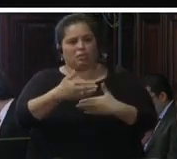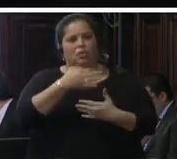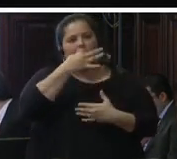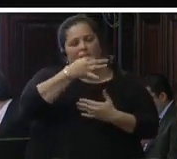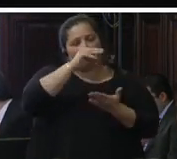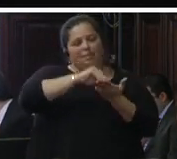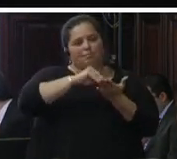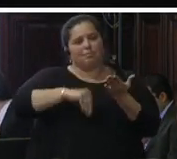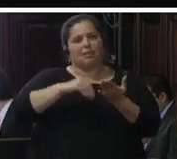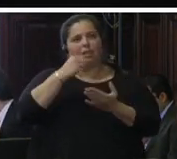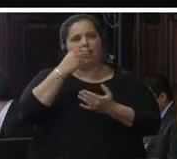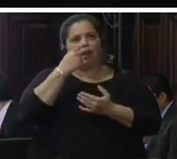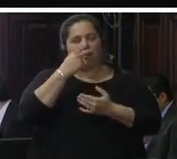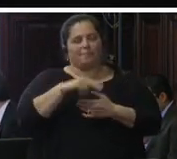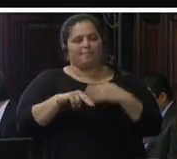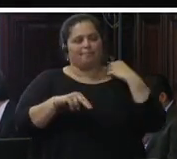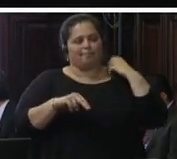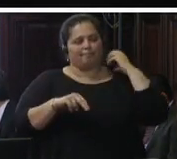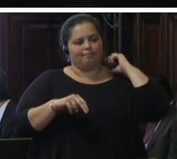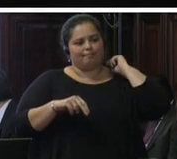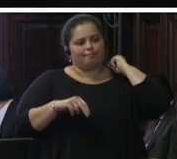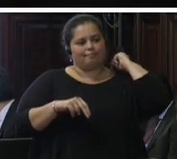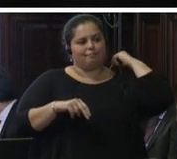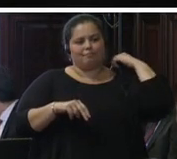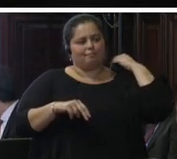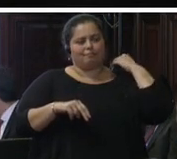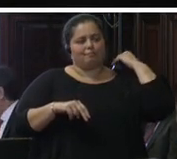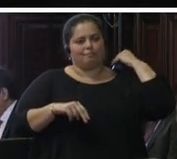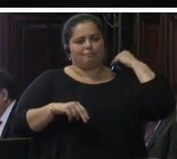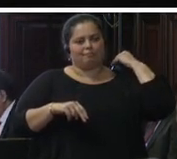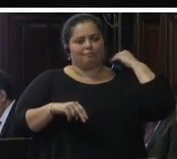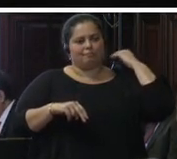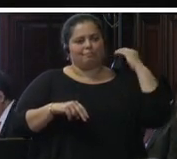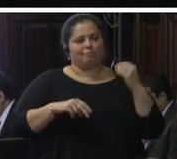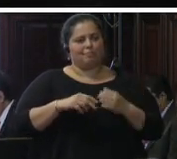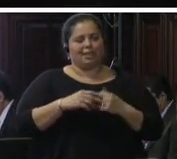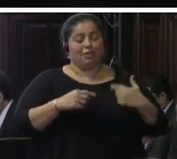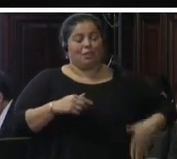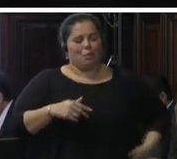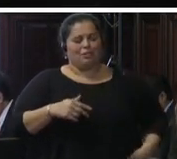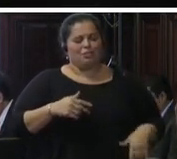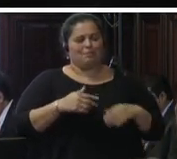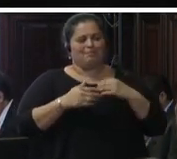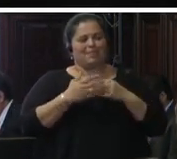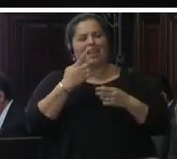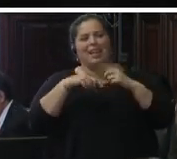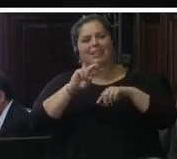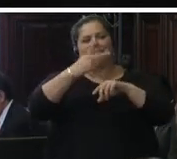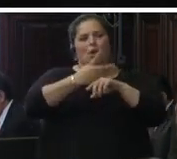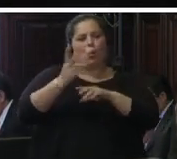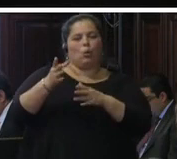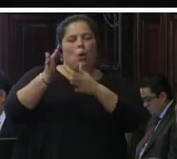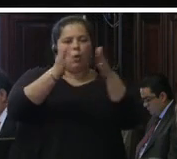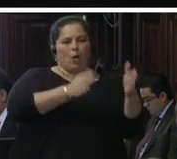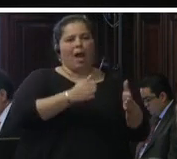18, 19 y 20 constitucional en forma armónica en segundo lugar el Estado mexicano